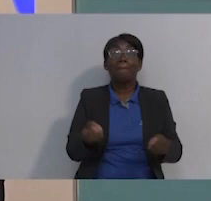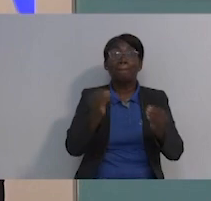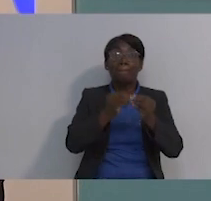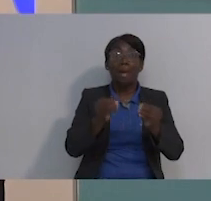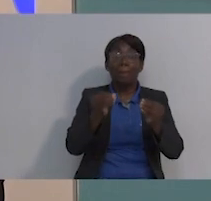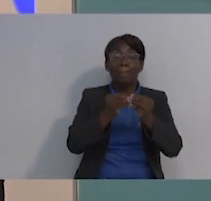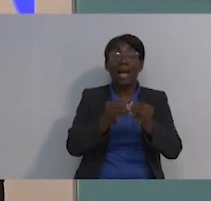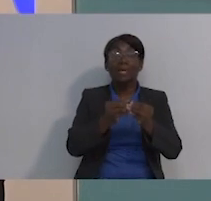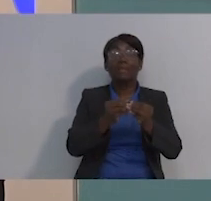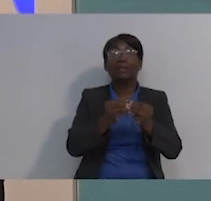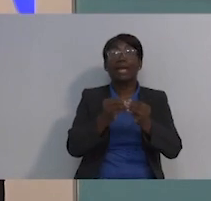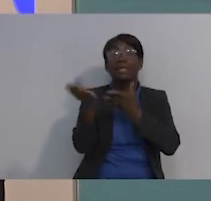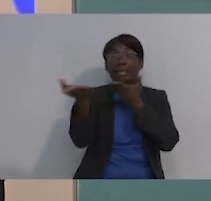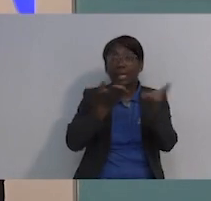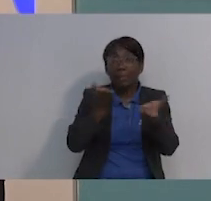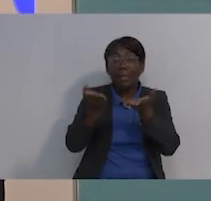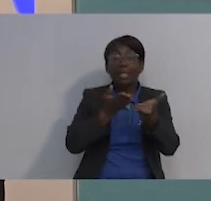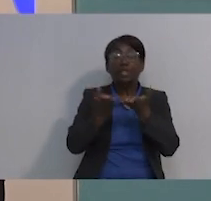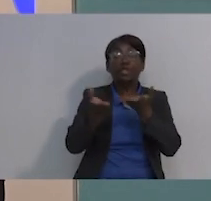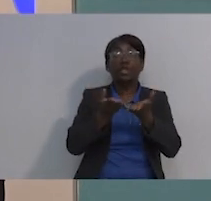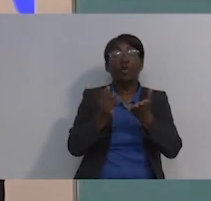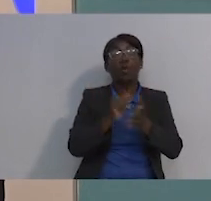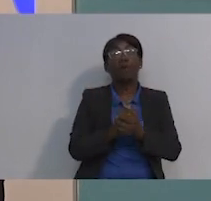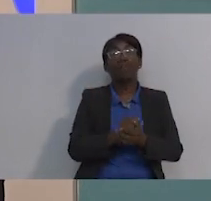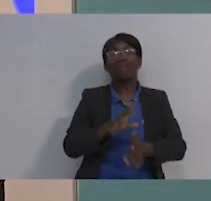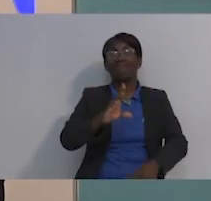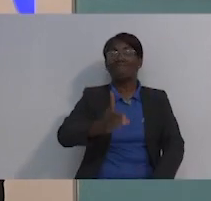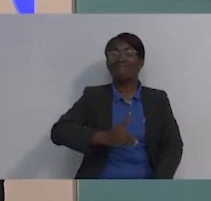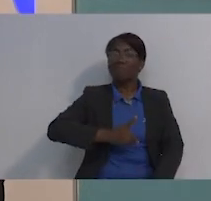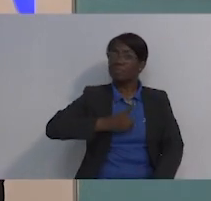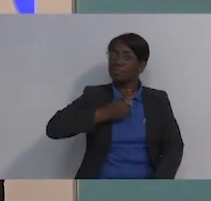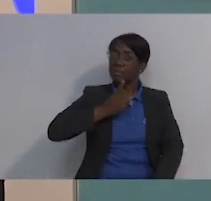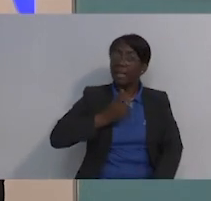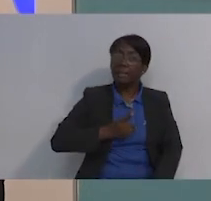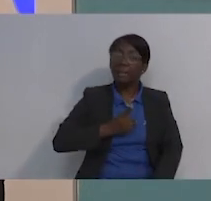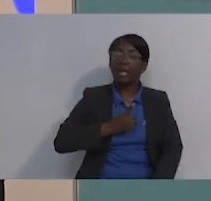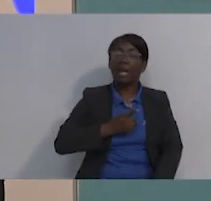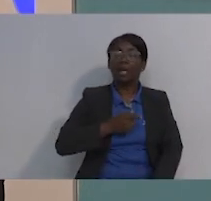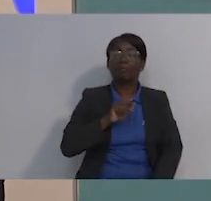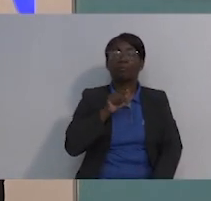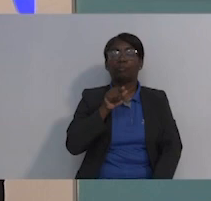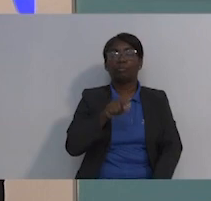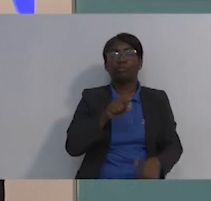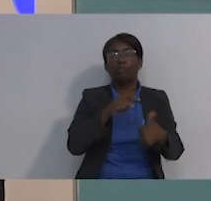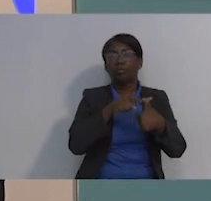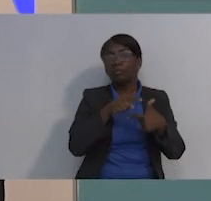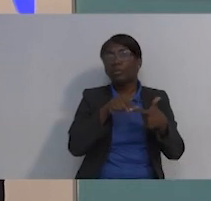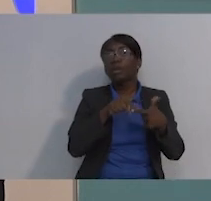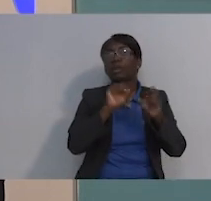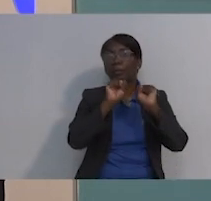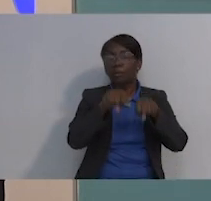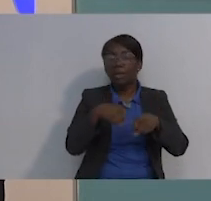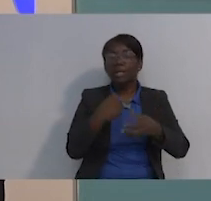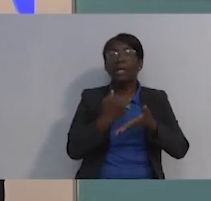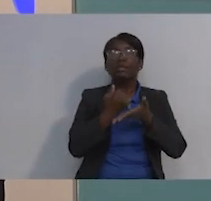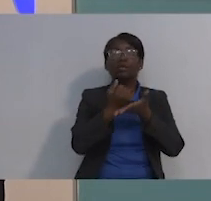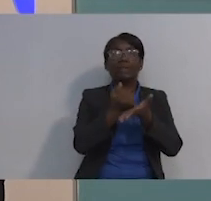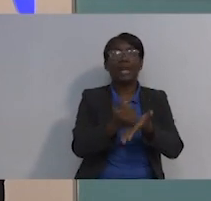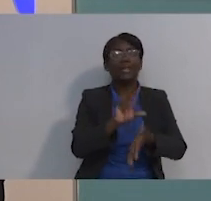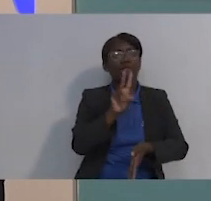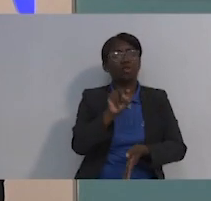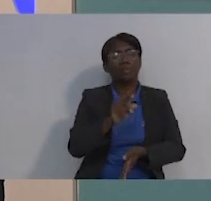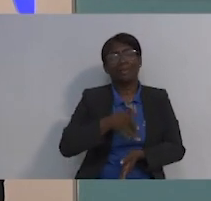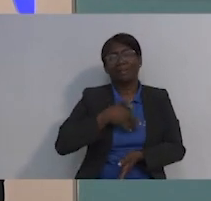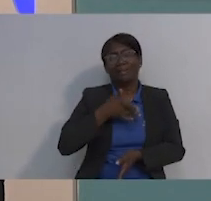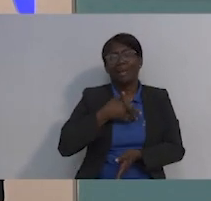prestar ese servicio para todos de una manera digna, de una manera que le pueda ayudar